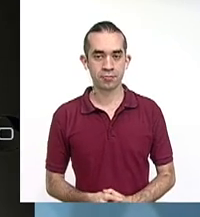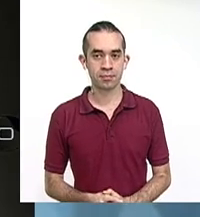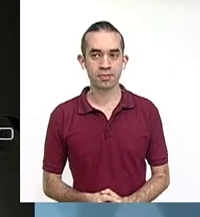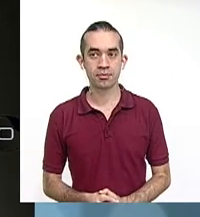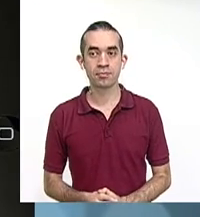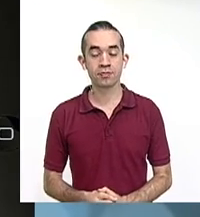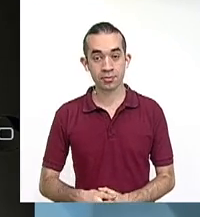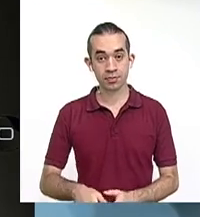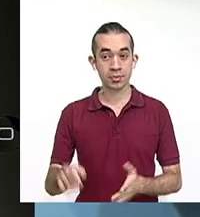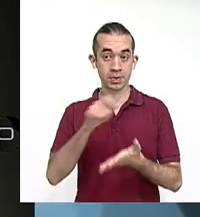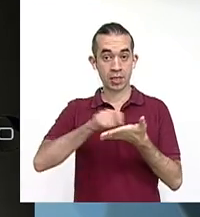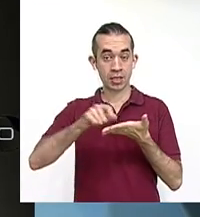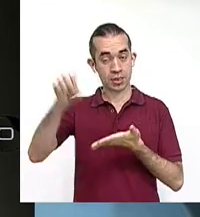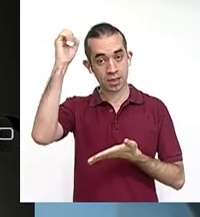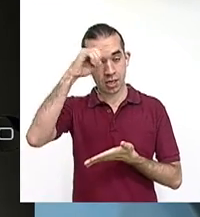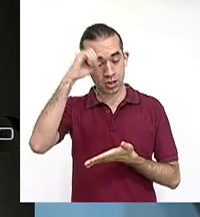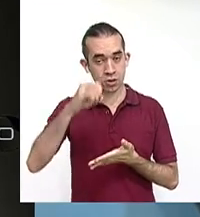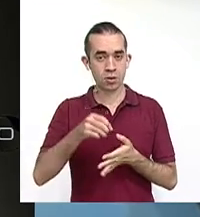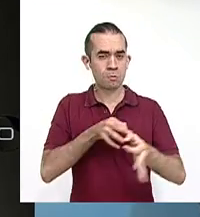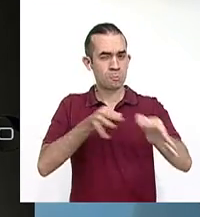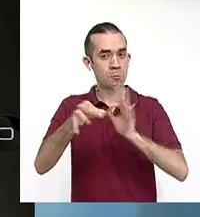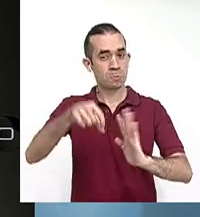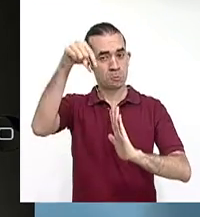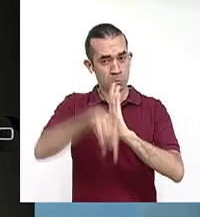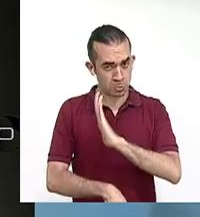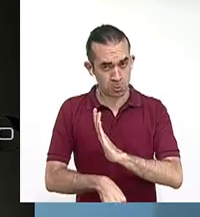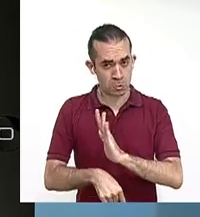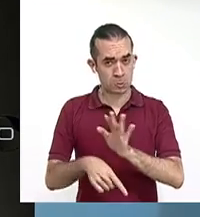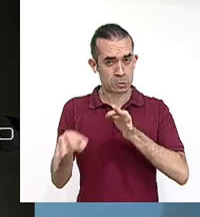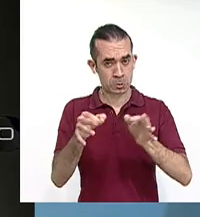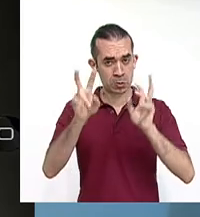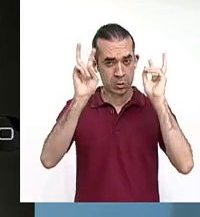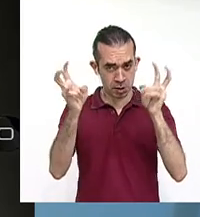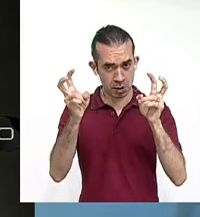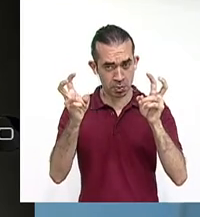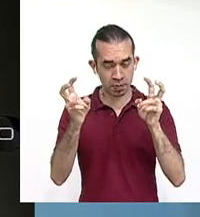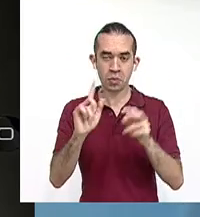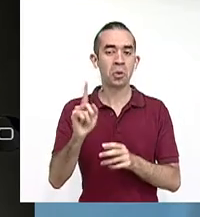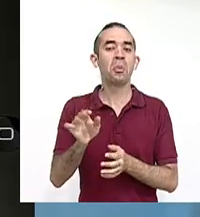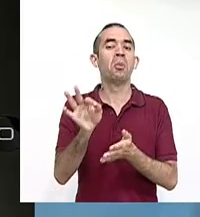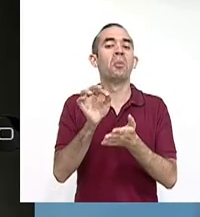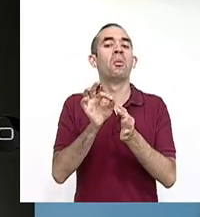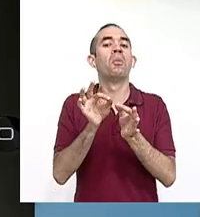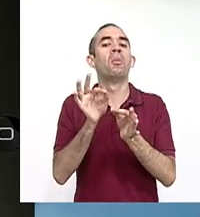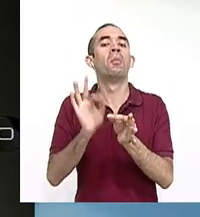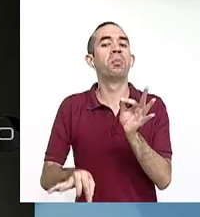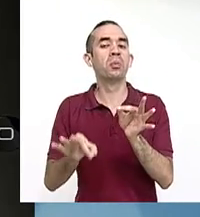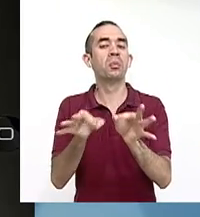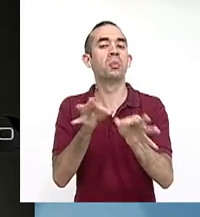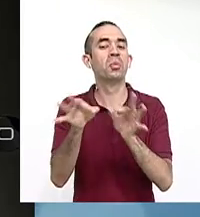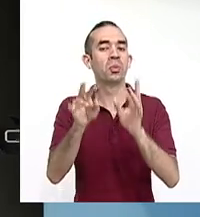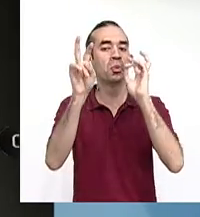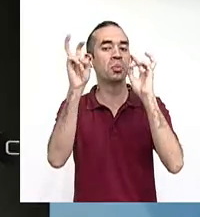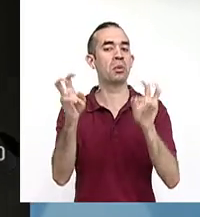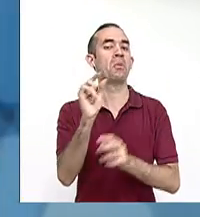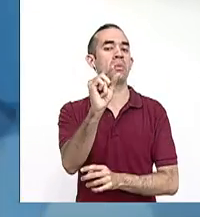El ensayo no pretende agotar el tema, presenta un escurso, un acercamiento a un tema.